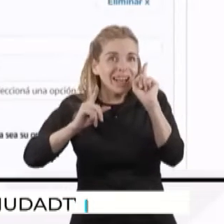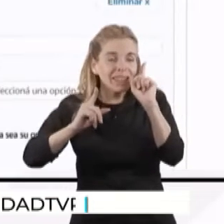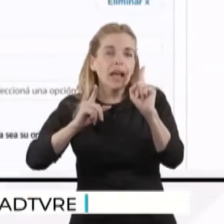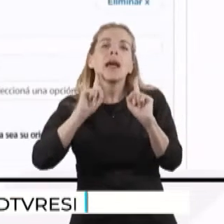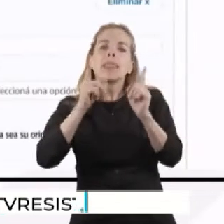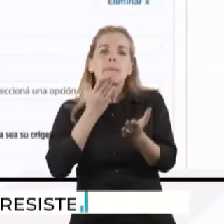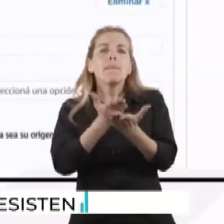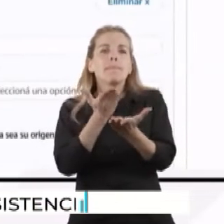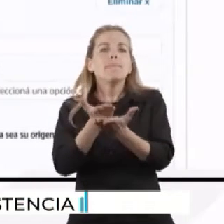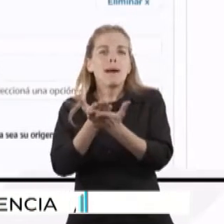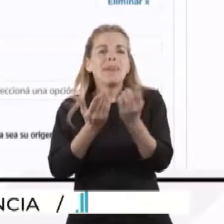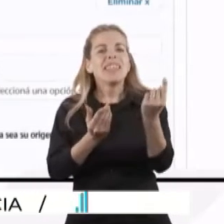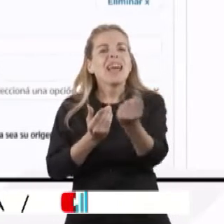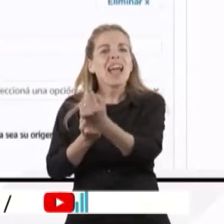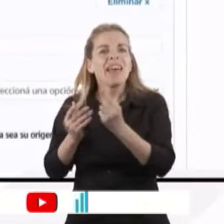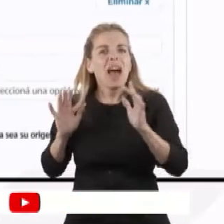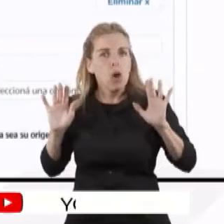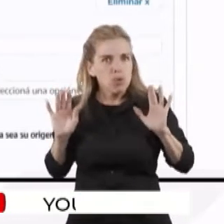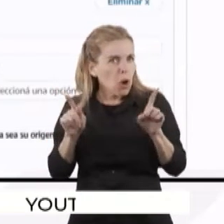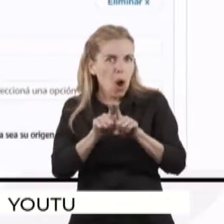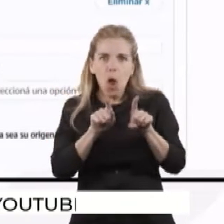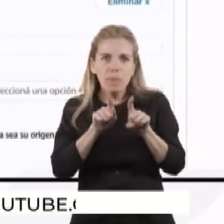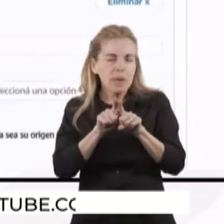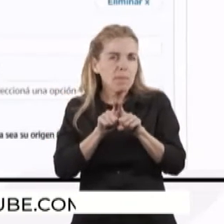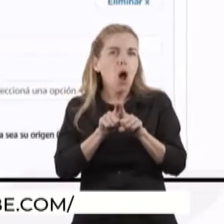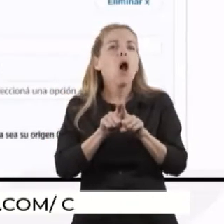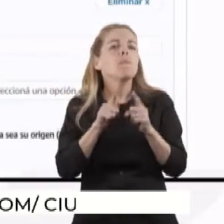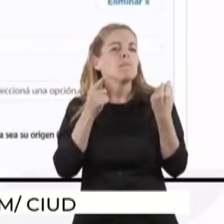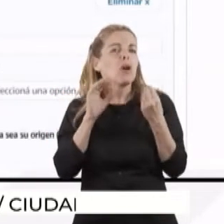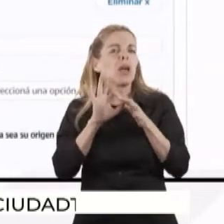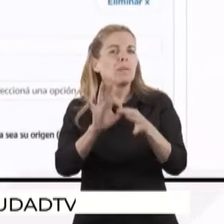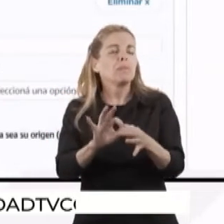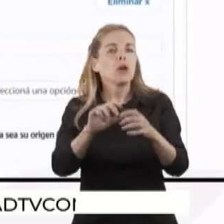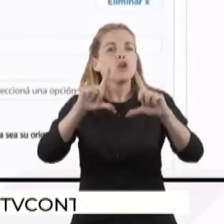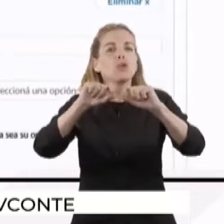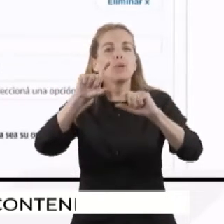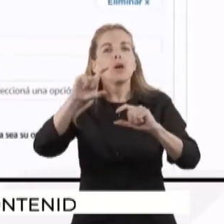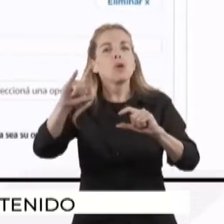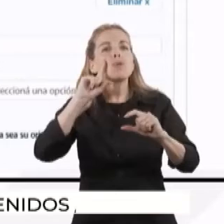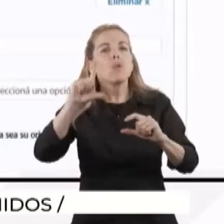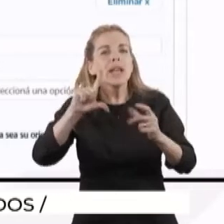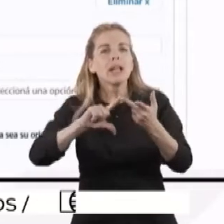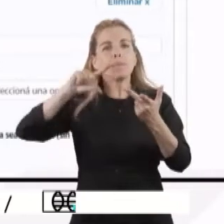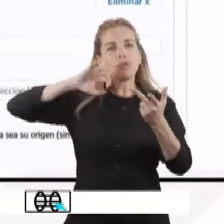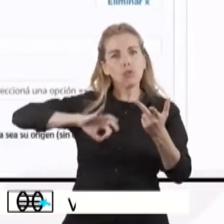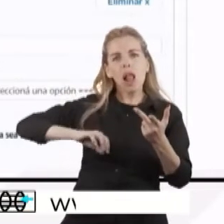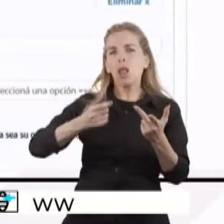se le piden al solicitante y tienen que ver con el CUIL, los ingresos,